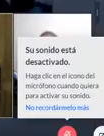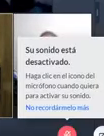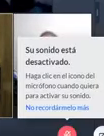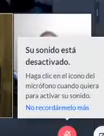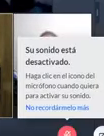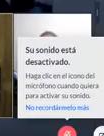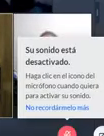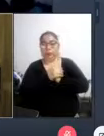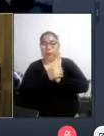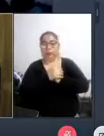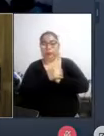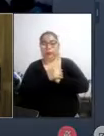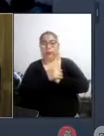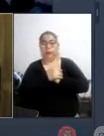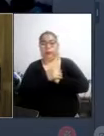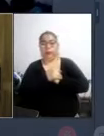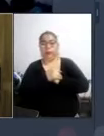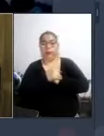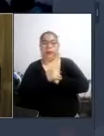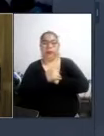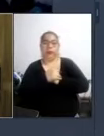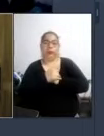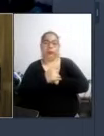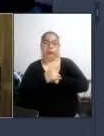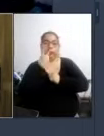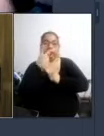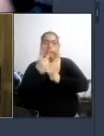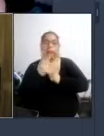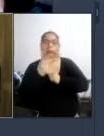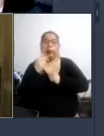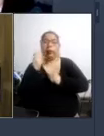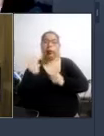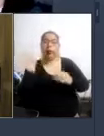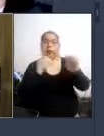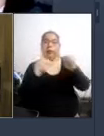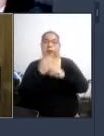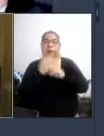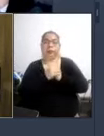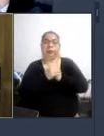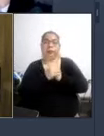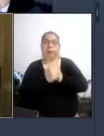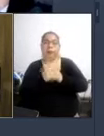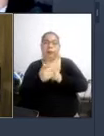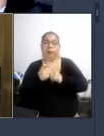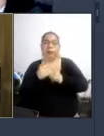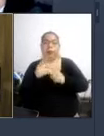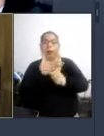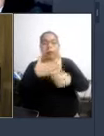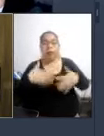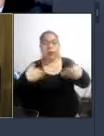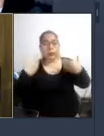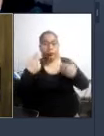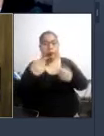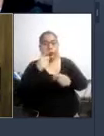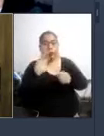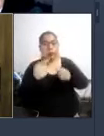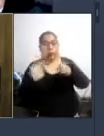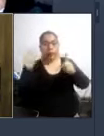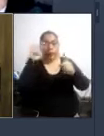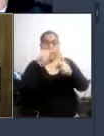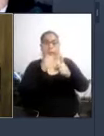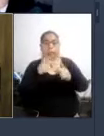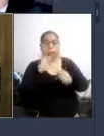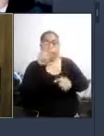una inversión que no que vaya que es en beneficio directo de nuestra